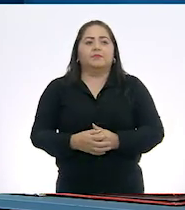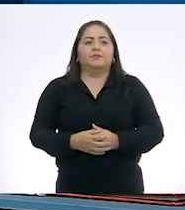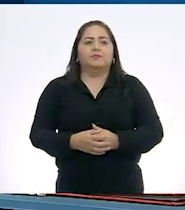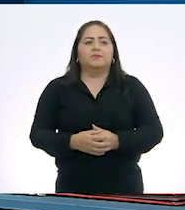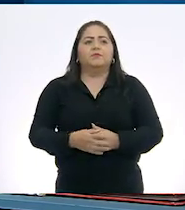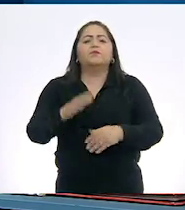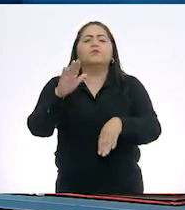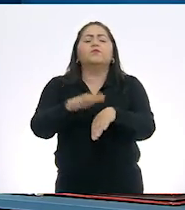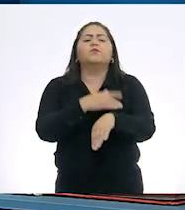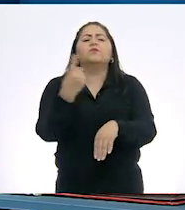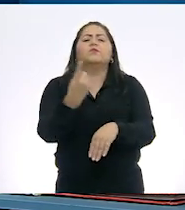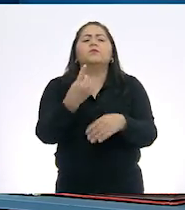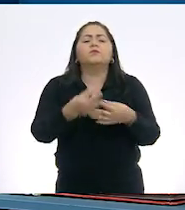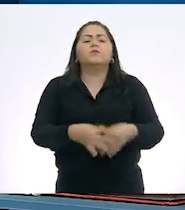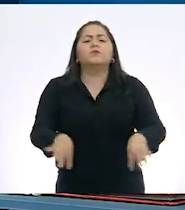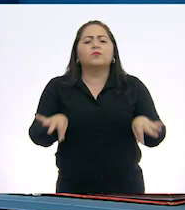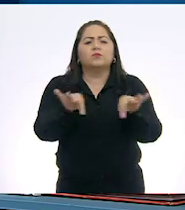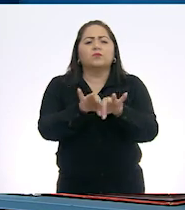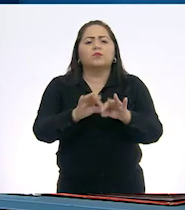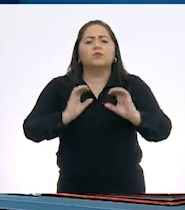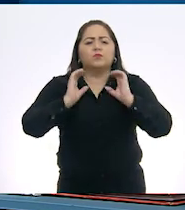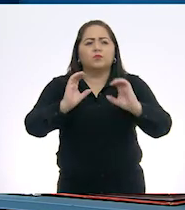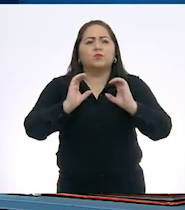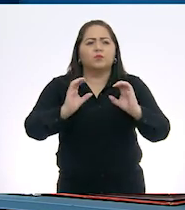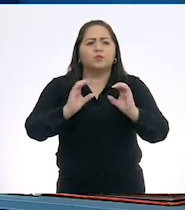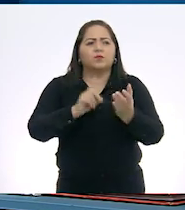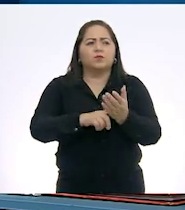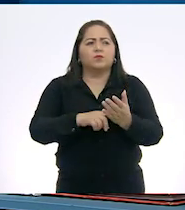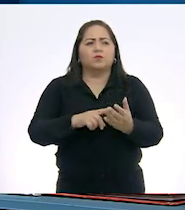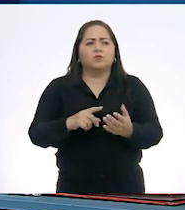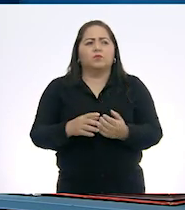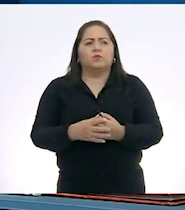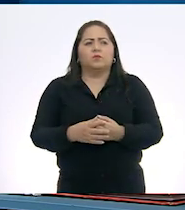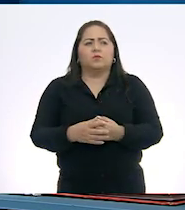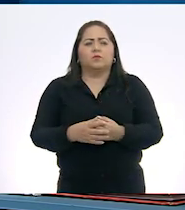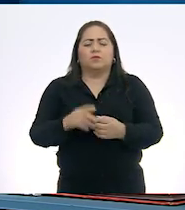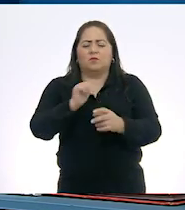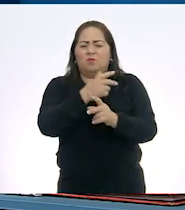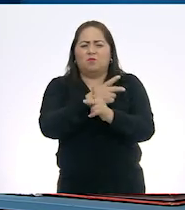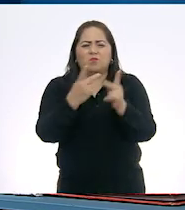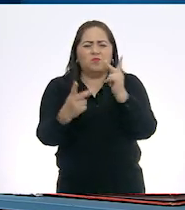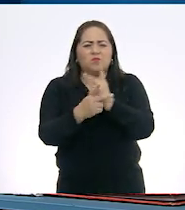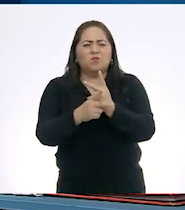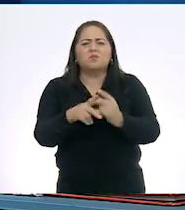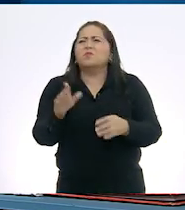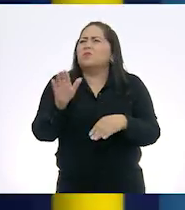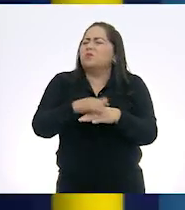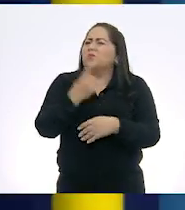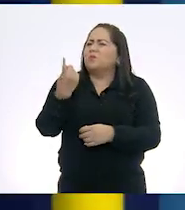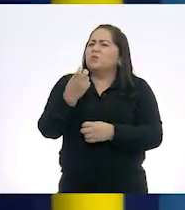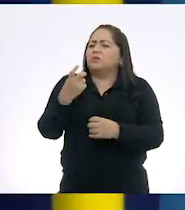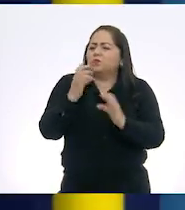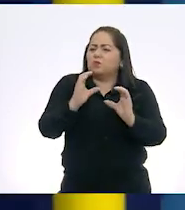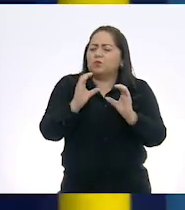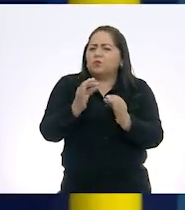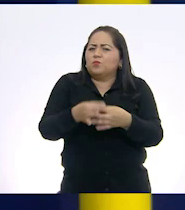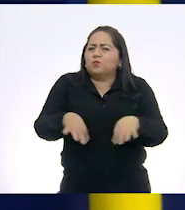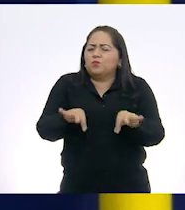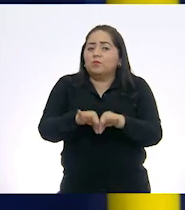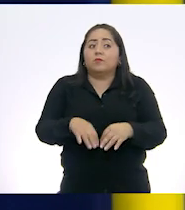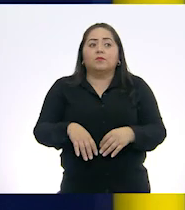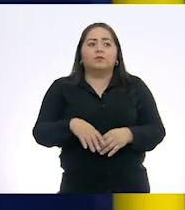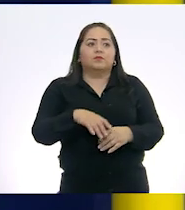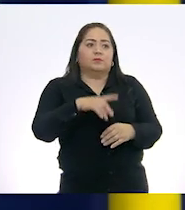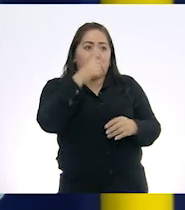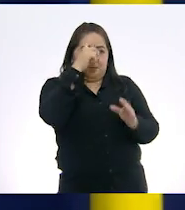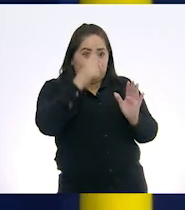¿Por qué es importante cuidar mucho la elaboración del producto final? Joaquín, ¿para qué crees que sea importante cuidar este? La